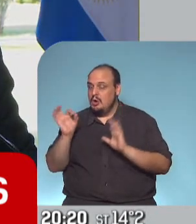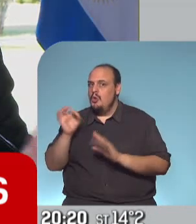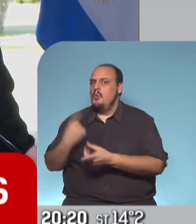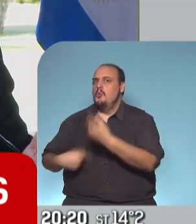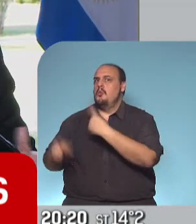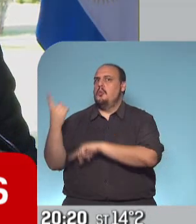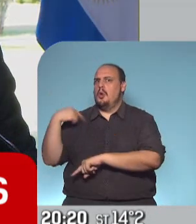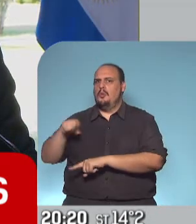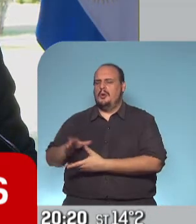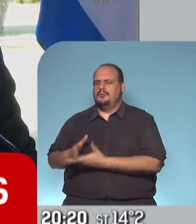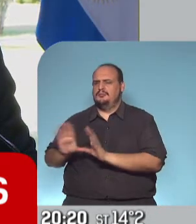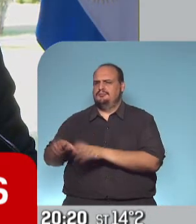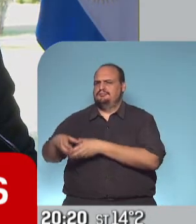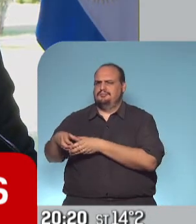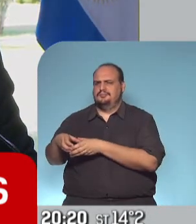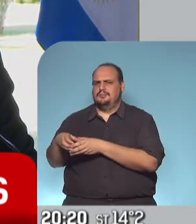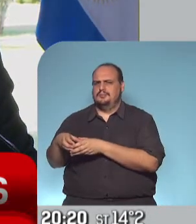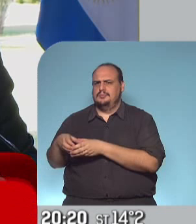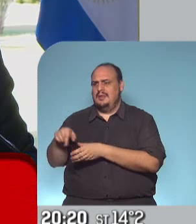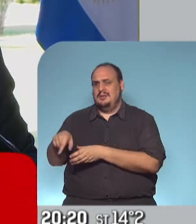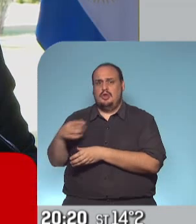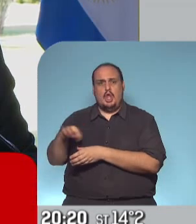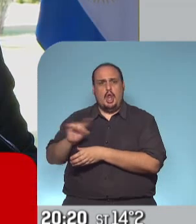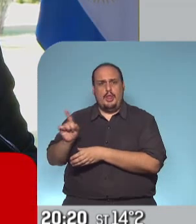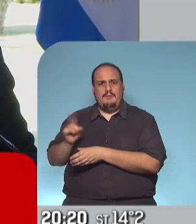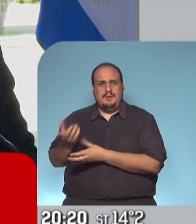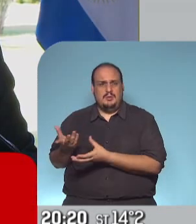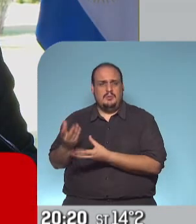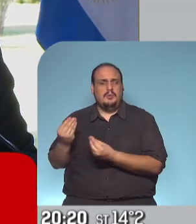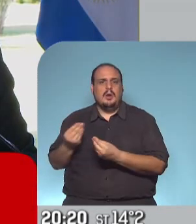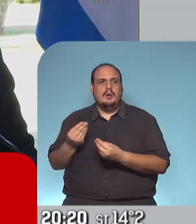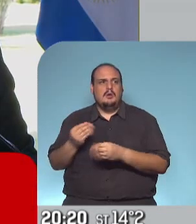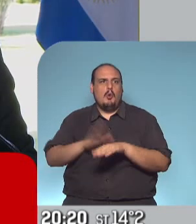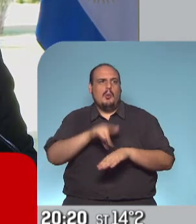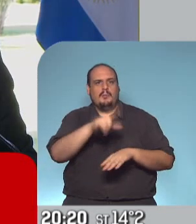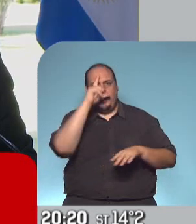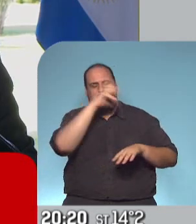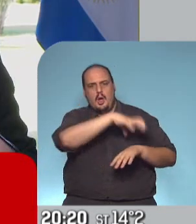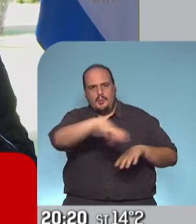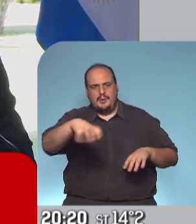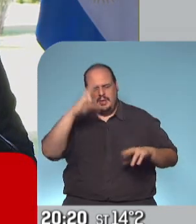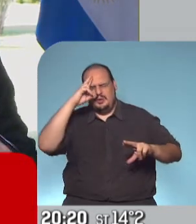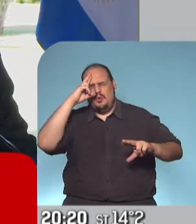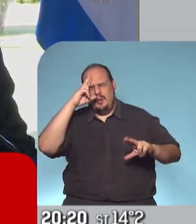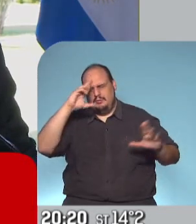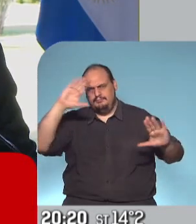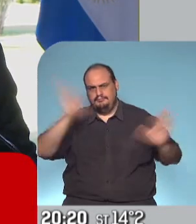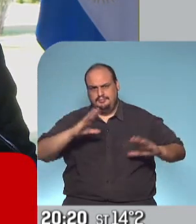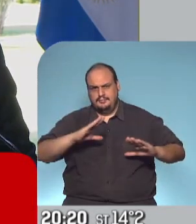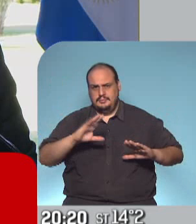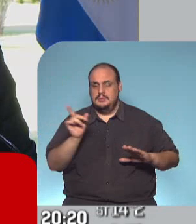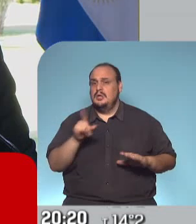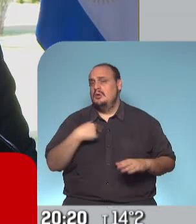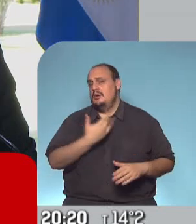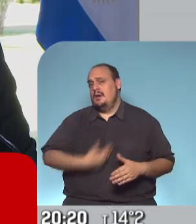esto da a entender esta idea no tenemos que volver atrás porque te explota o porque se te satura el sistema de salud sino porque el Estado lo tiene que